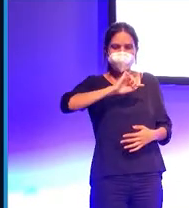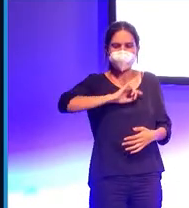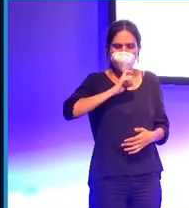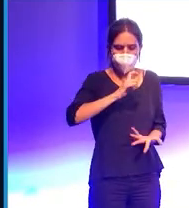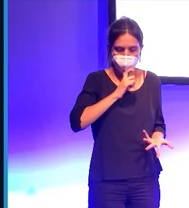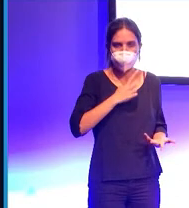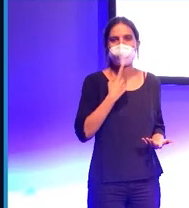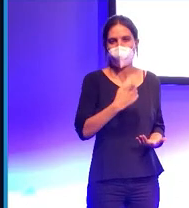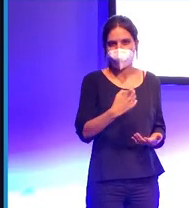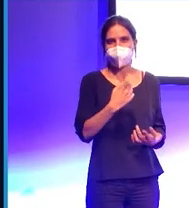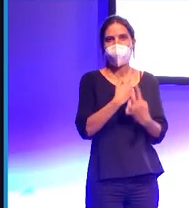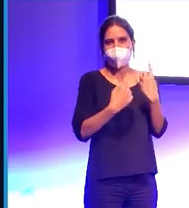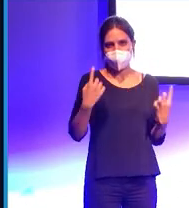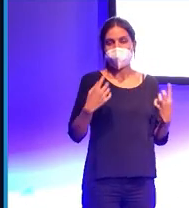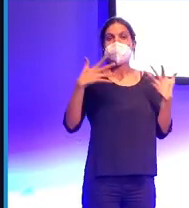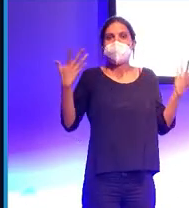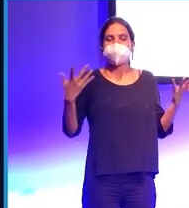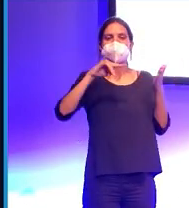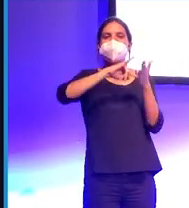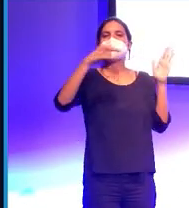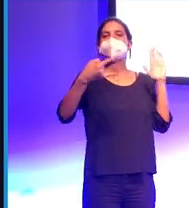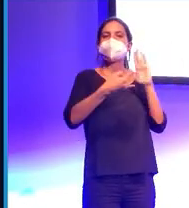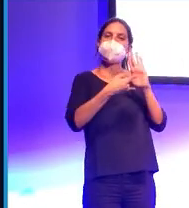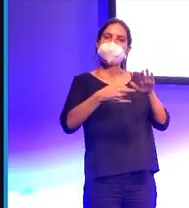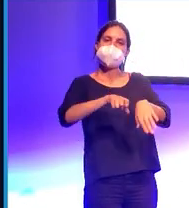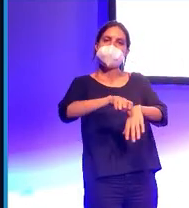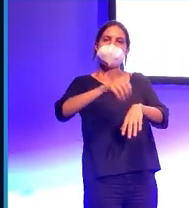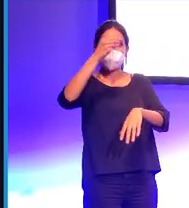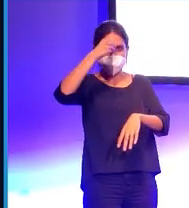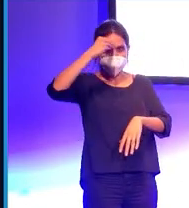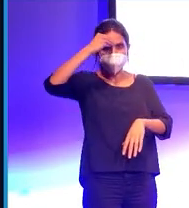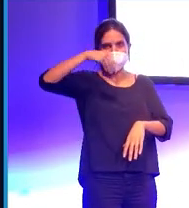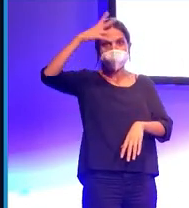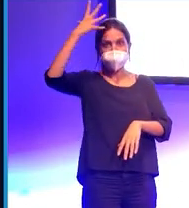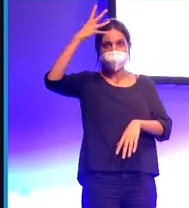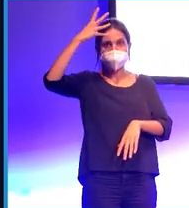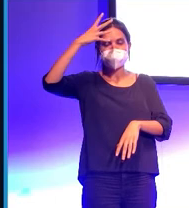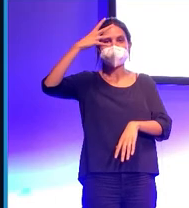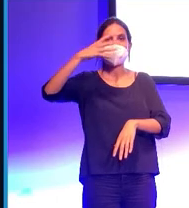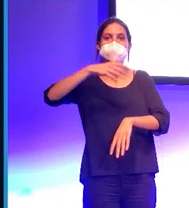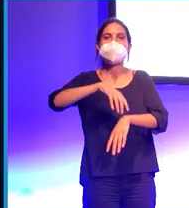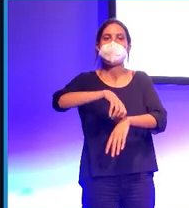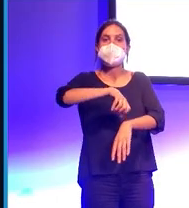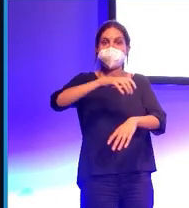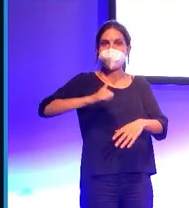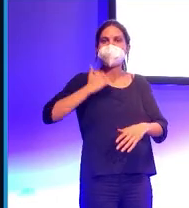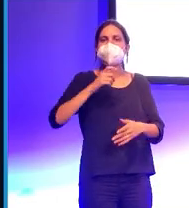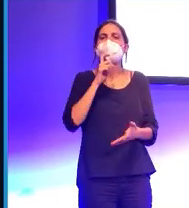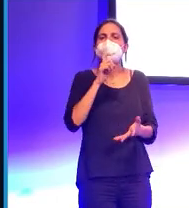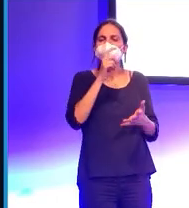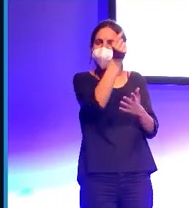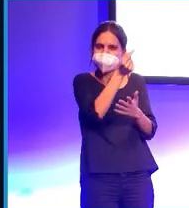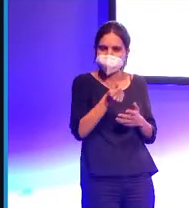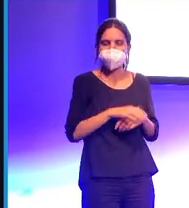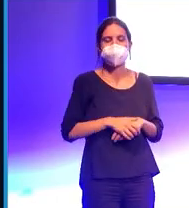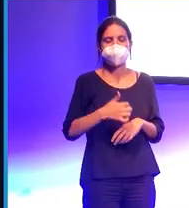Entonces, ¿cómo podemos diseñar estos sistemas de inteligencia artificial que puedan percibir emociones? Voy a explicaros tres